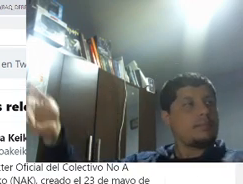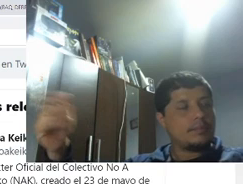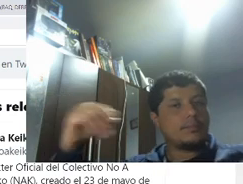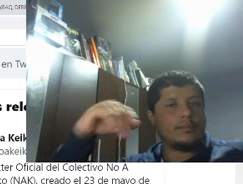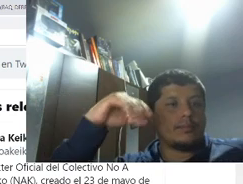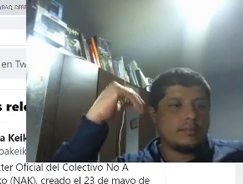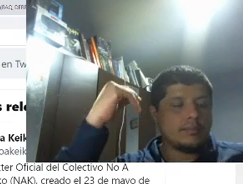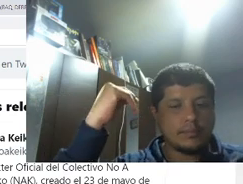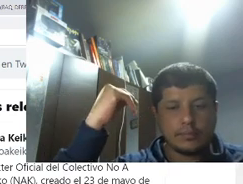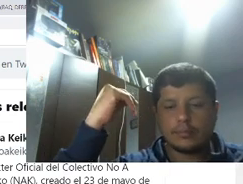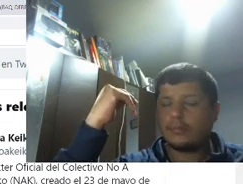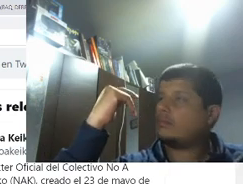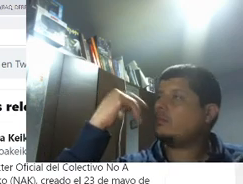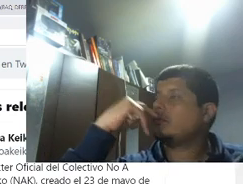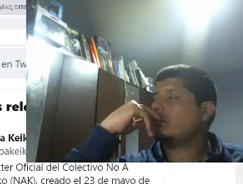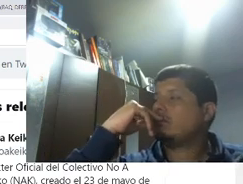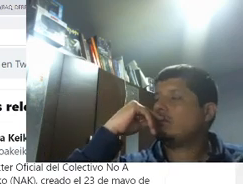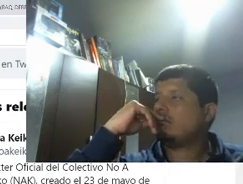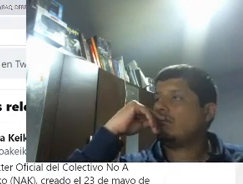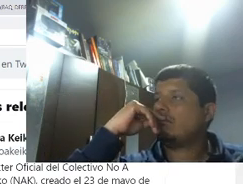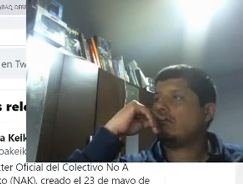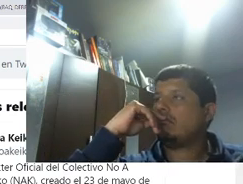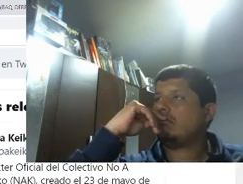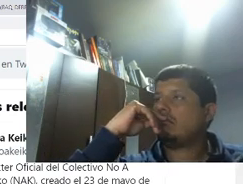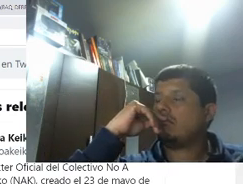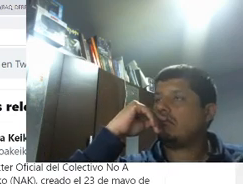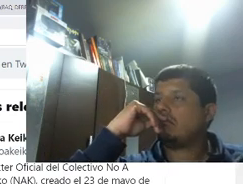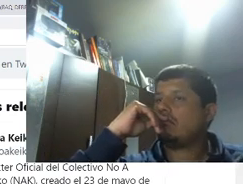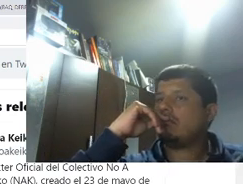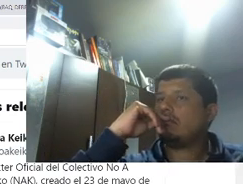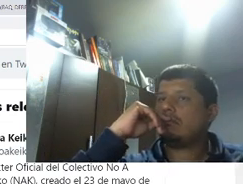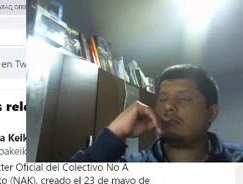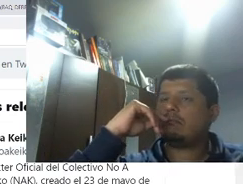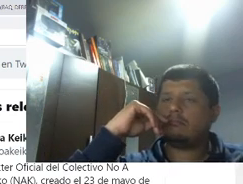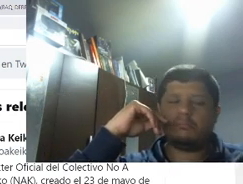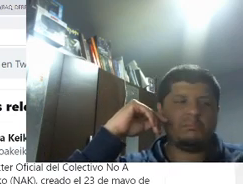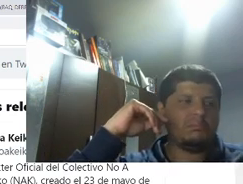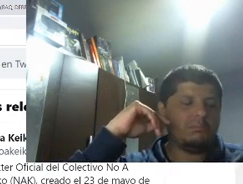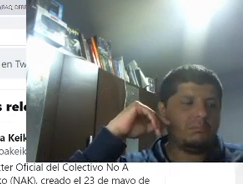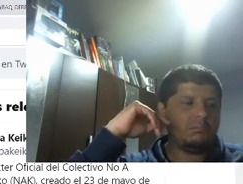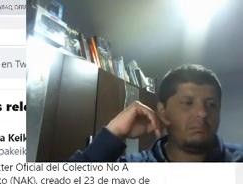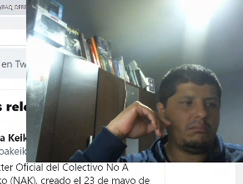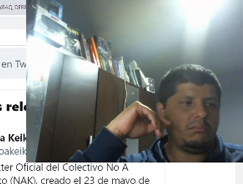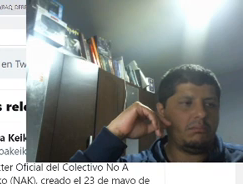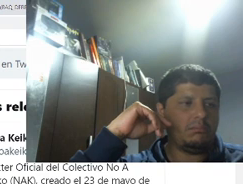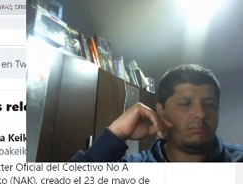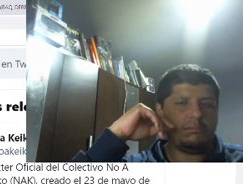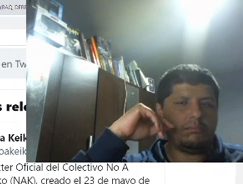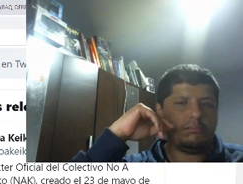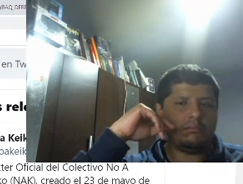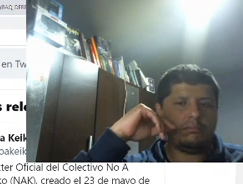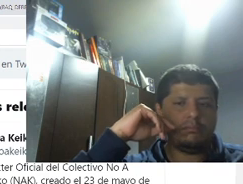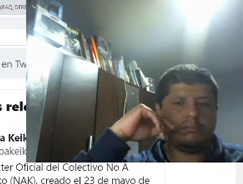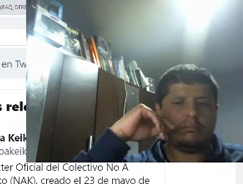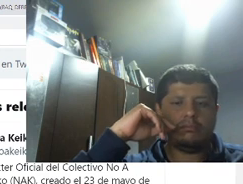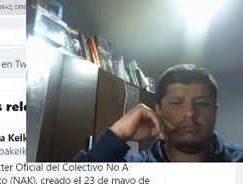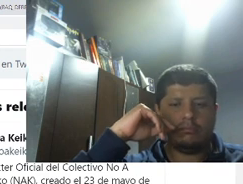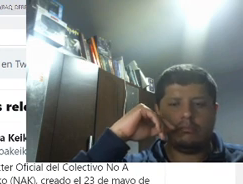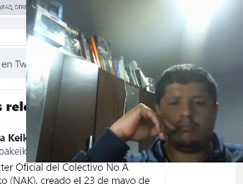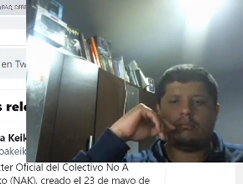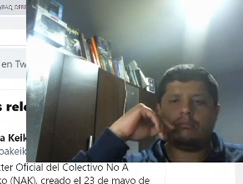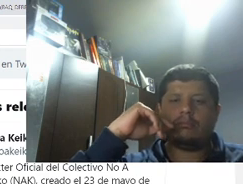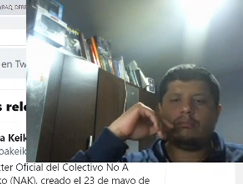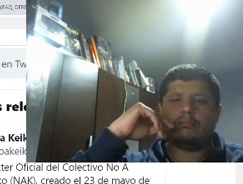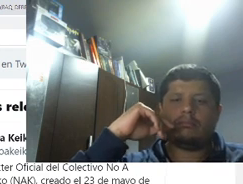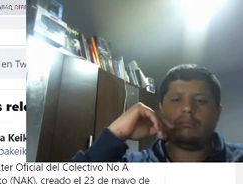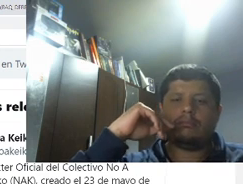Flores es que las firmas eran falsificadas, y que las personas que habían firmado esas actas no eran las que estaban en esa mesa. Las personas que habían estado en esas mesas todas han salido a